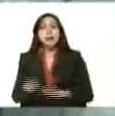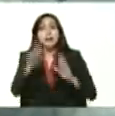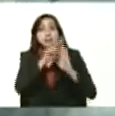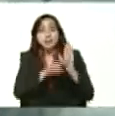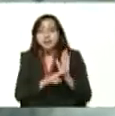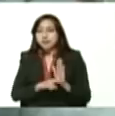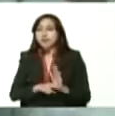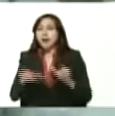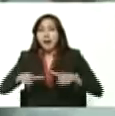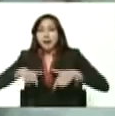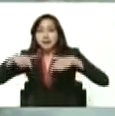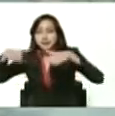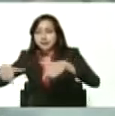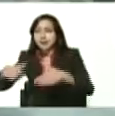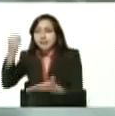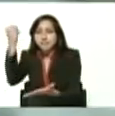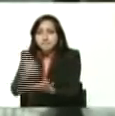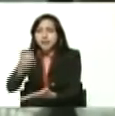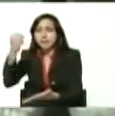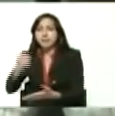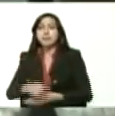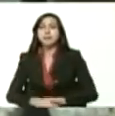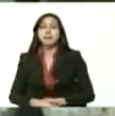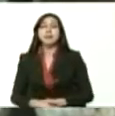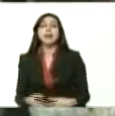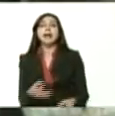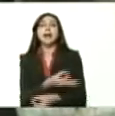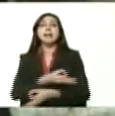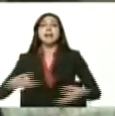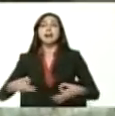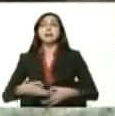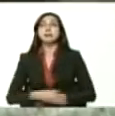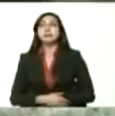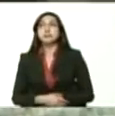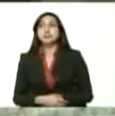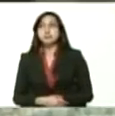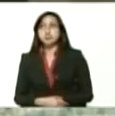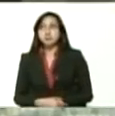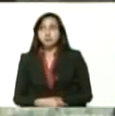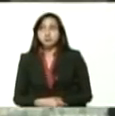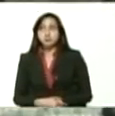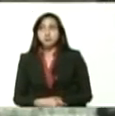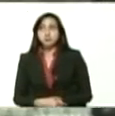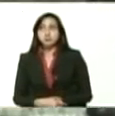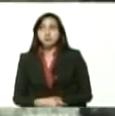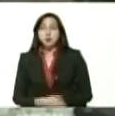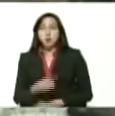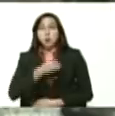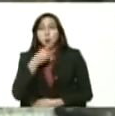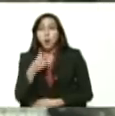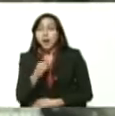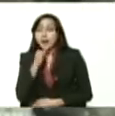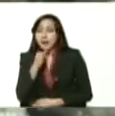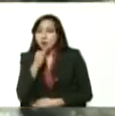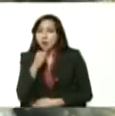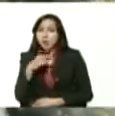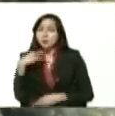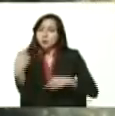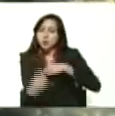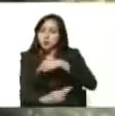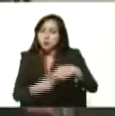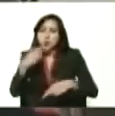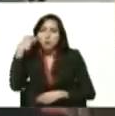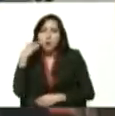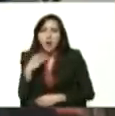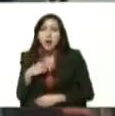certificada a nivel nacional bueno presidente extraordinaria noticia para la revolución bolivariana para el